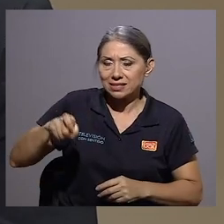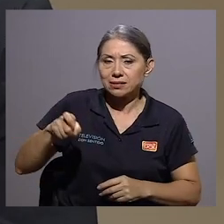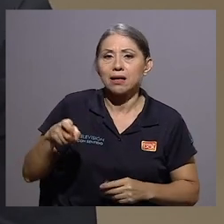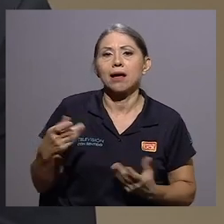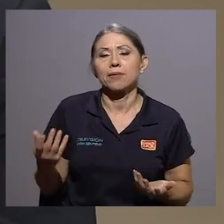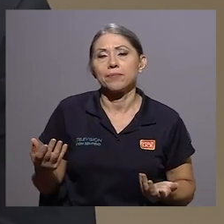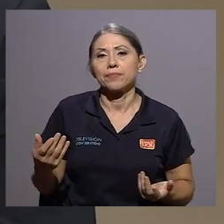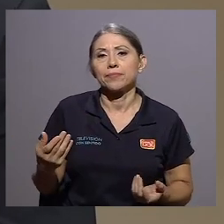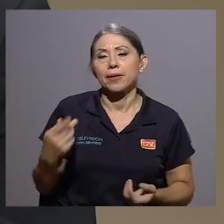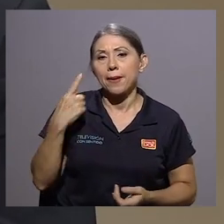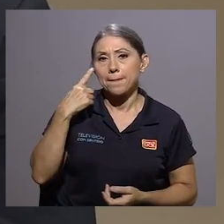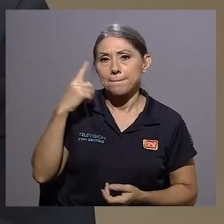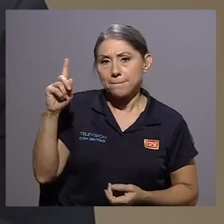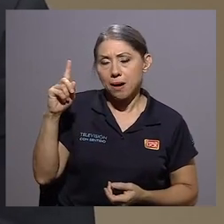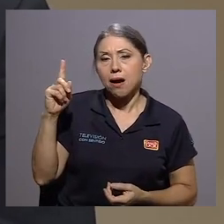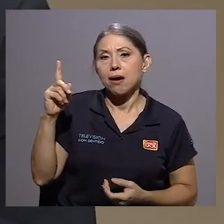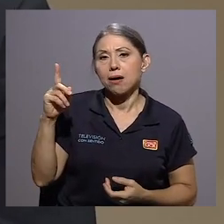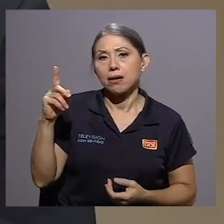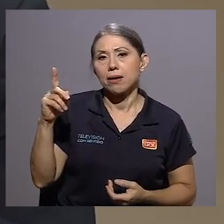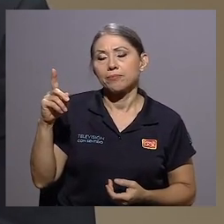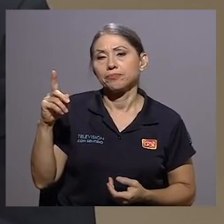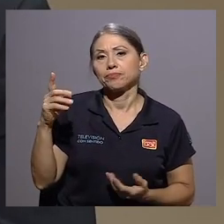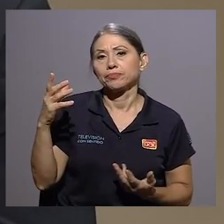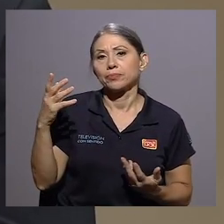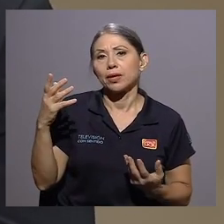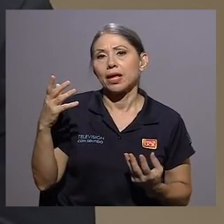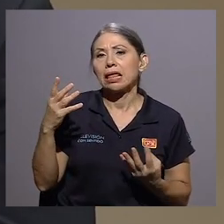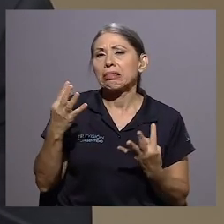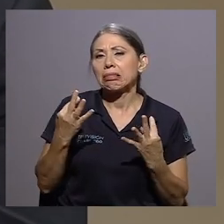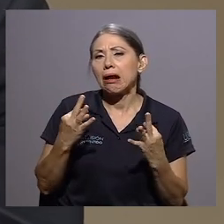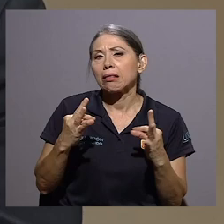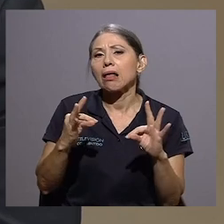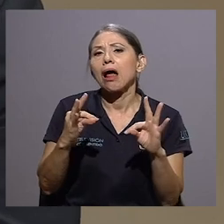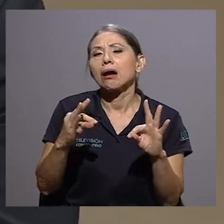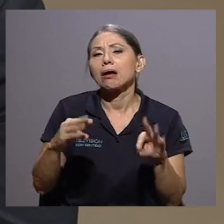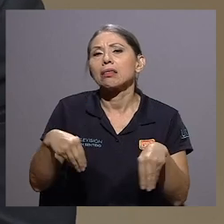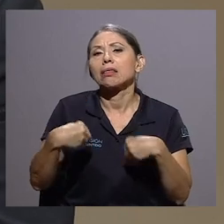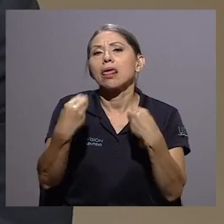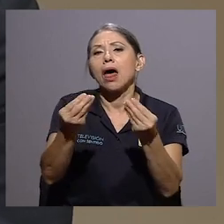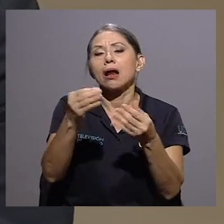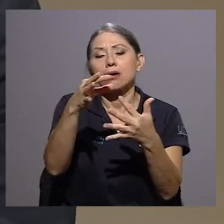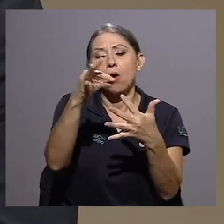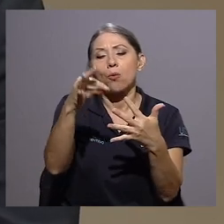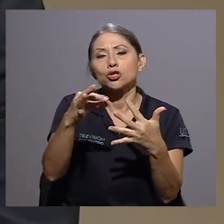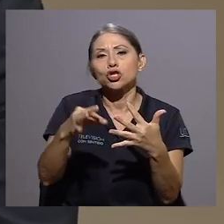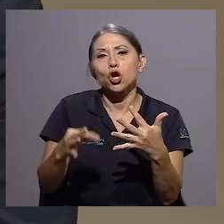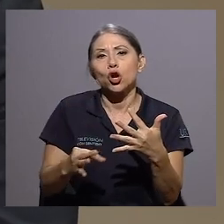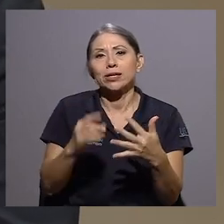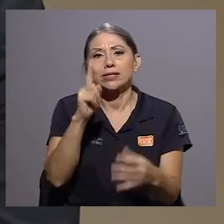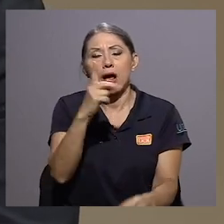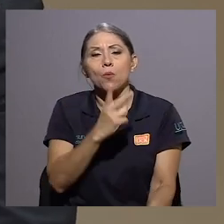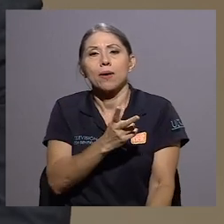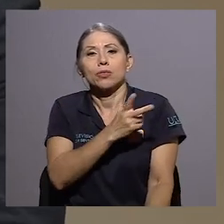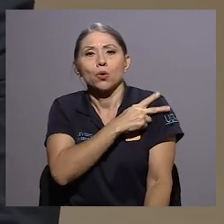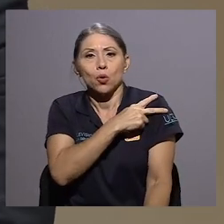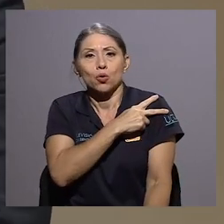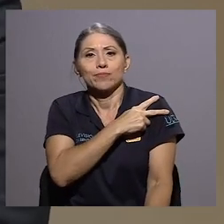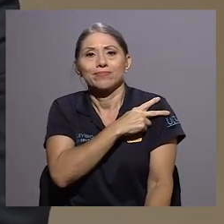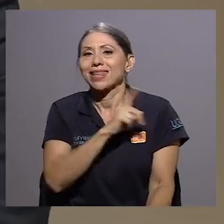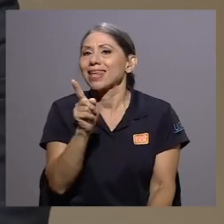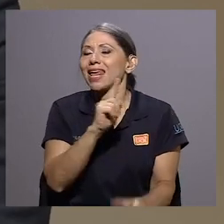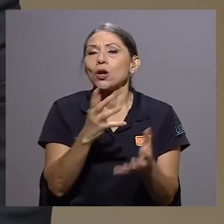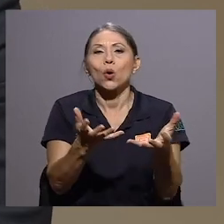además para tratar de darle alternativas a un patrono que no quería